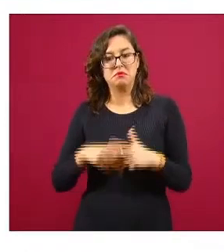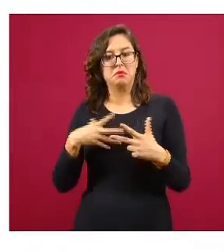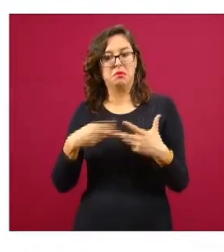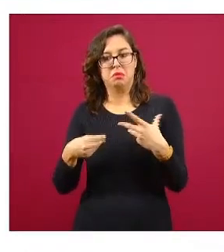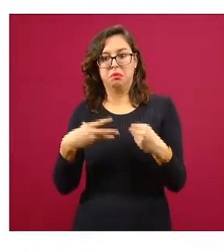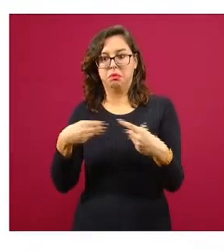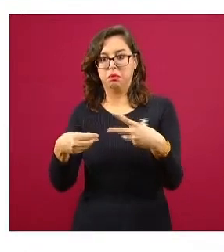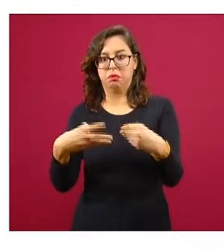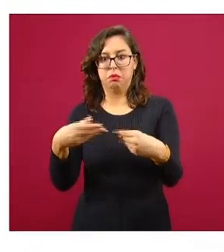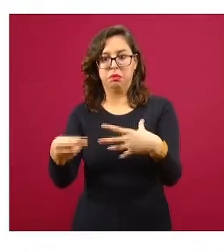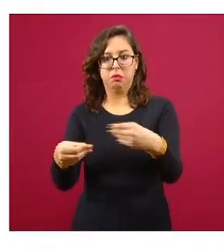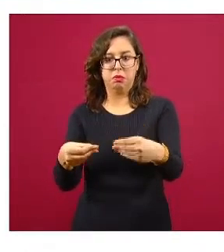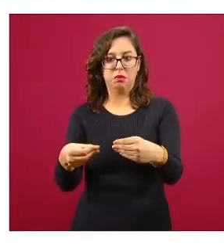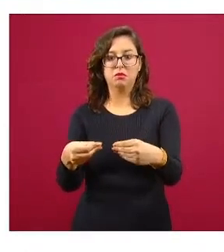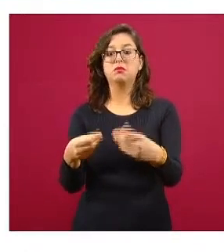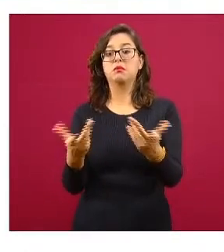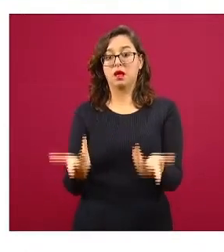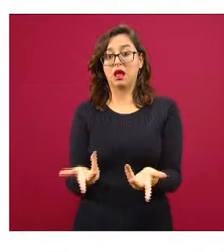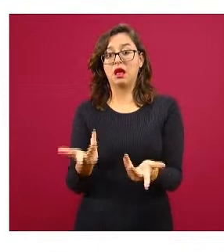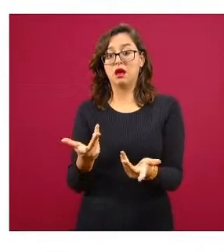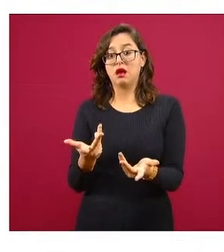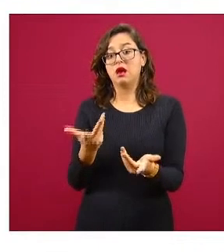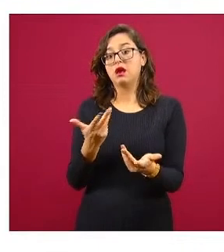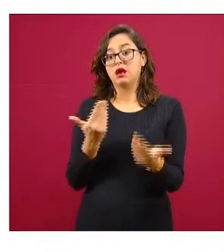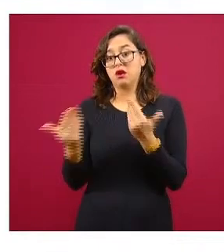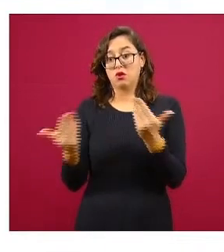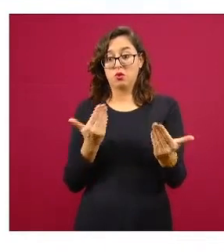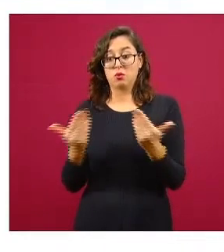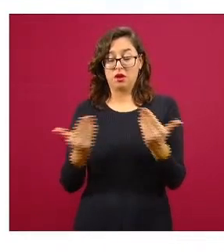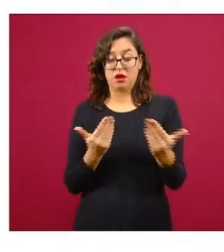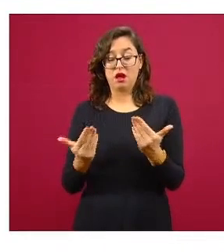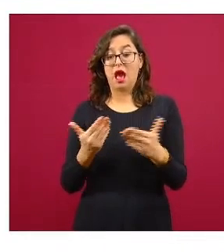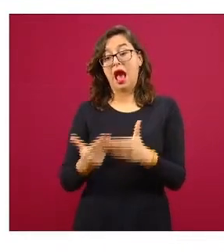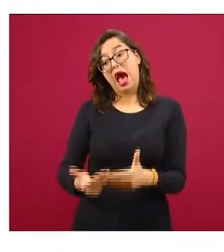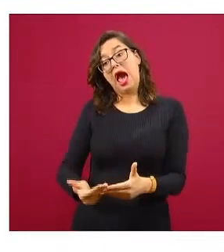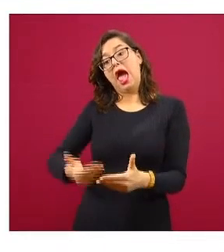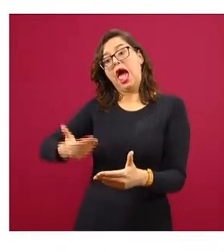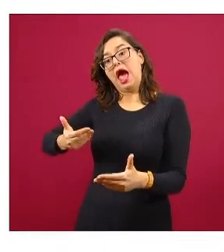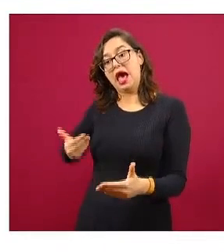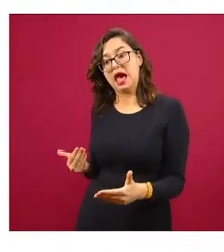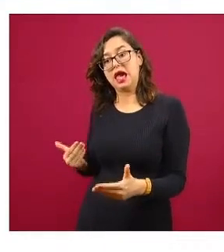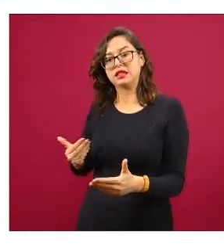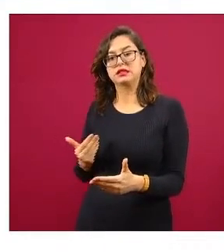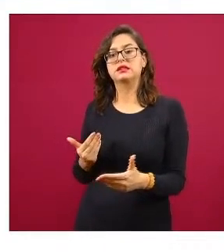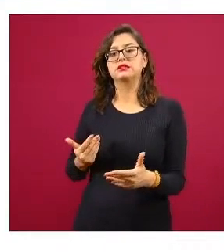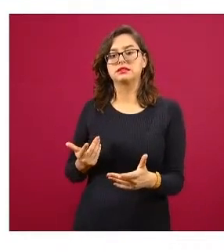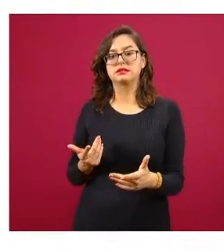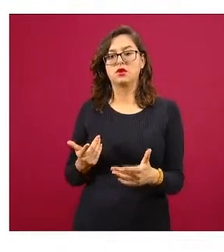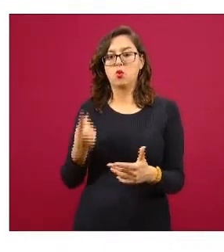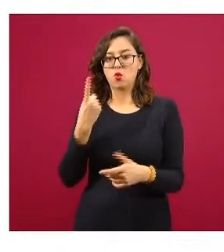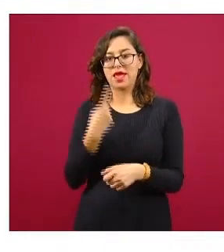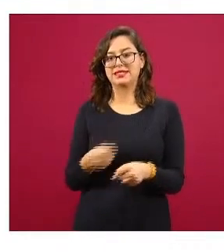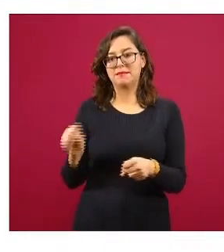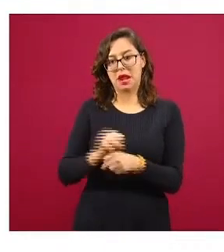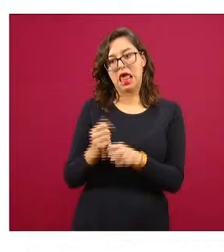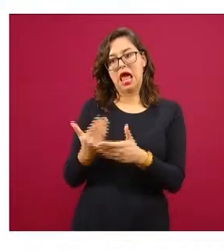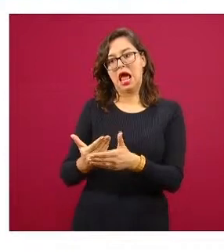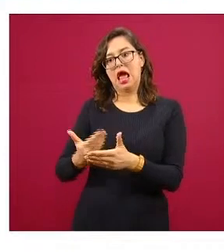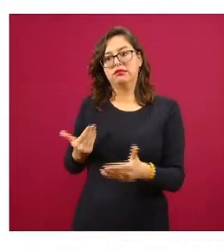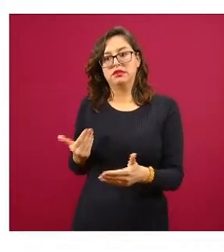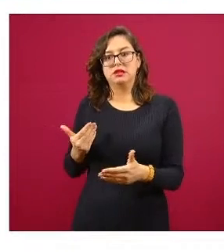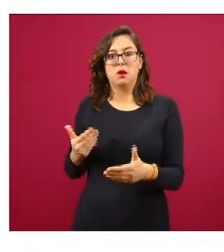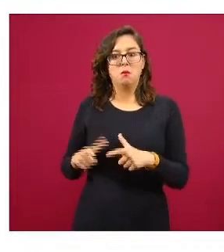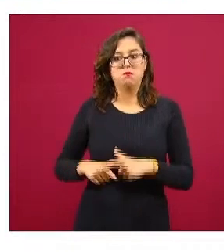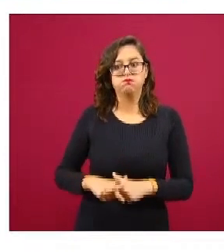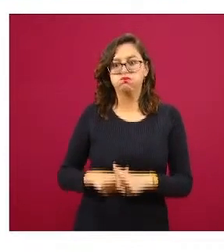un pico más temprano de alguna semana comparativamente con Gran Bretaña ustedes pueden ver que aquí el